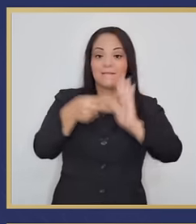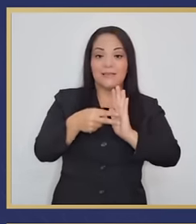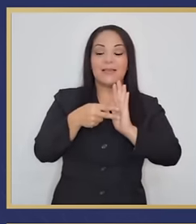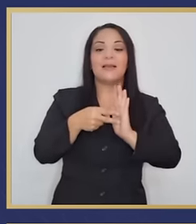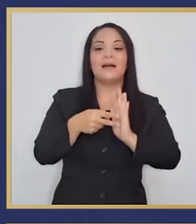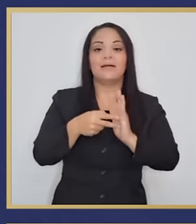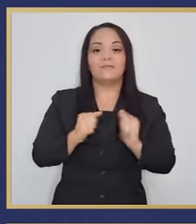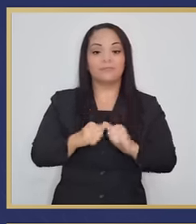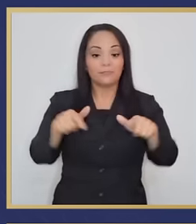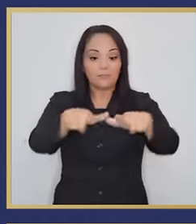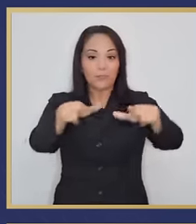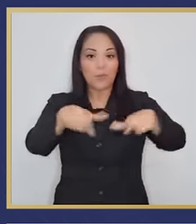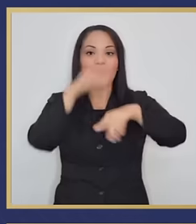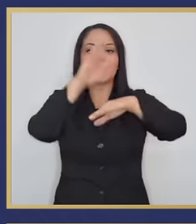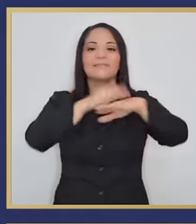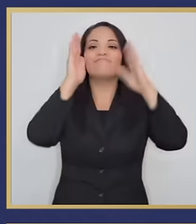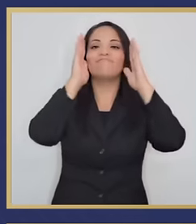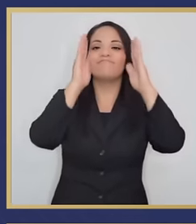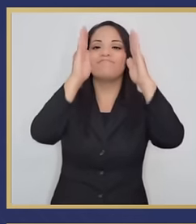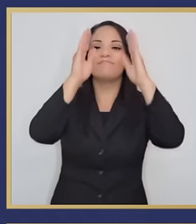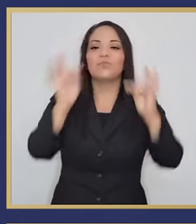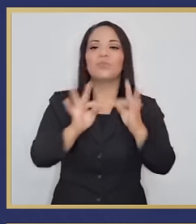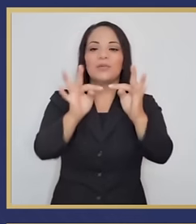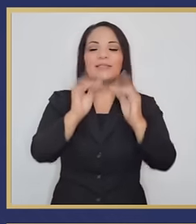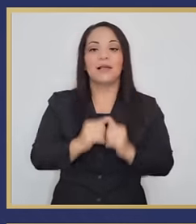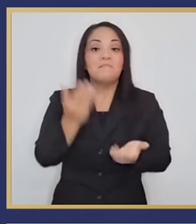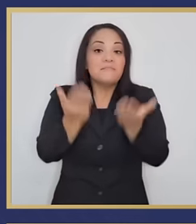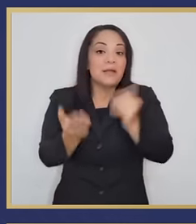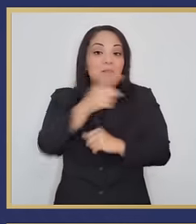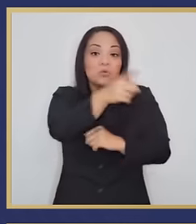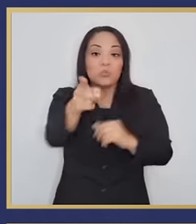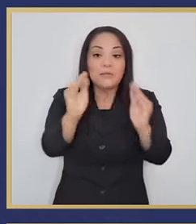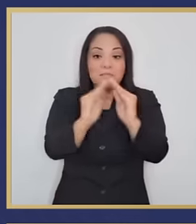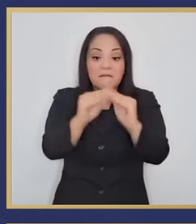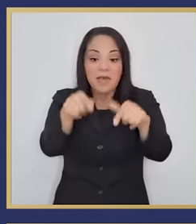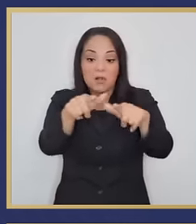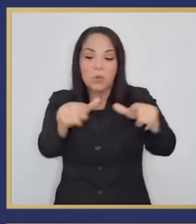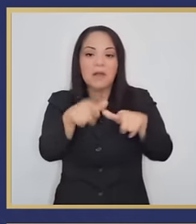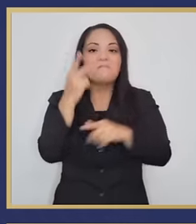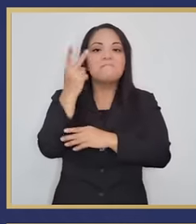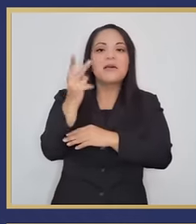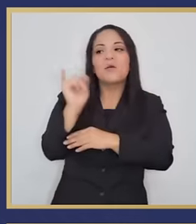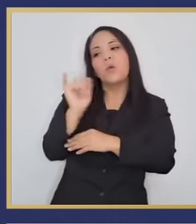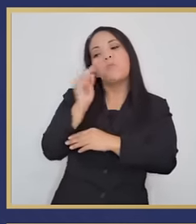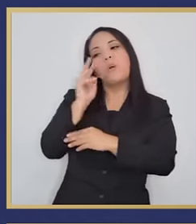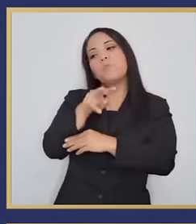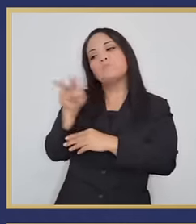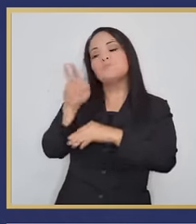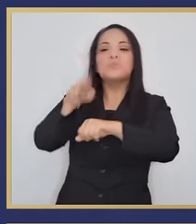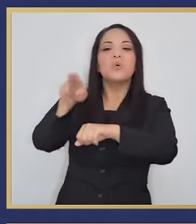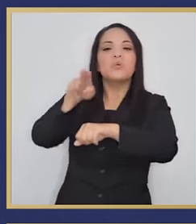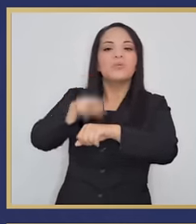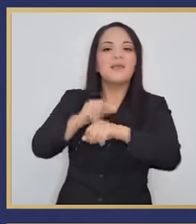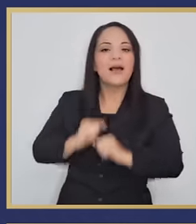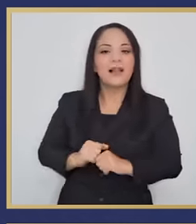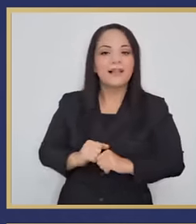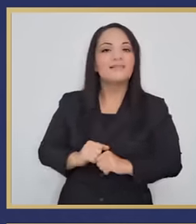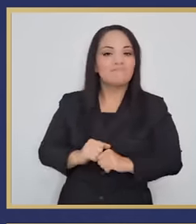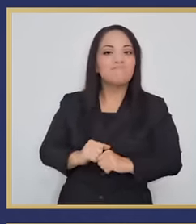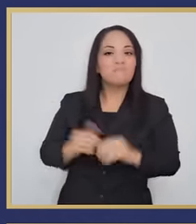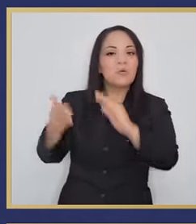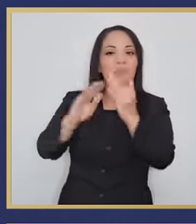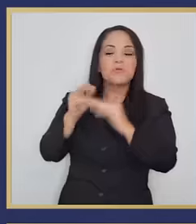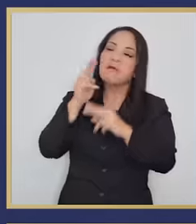convertir en una atracción turística lo que para usted que vive ahí lo ve común o